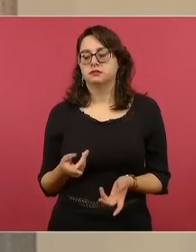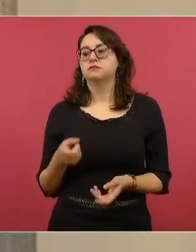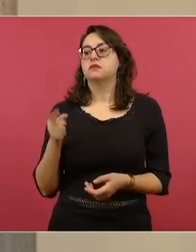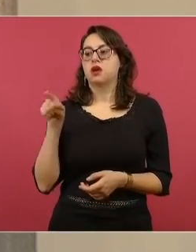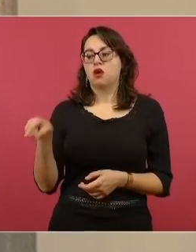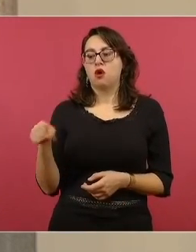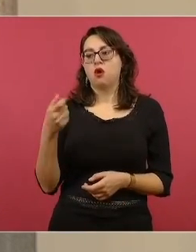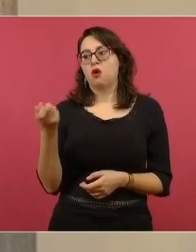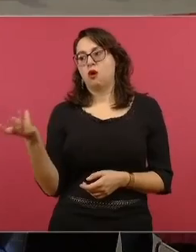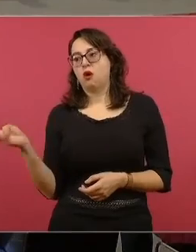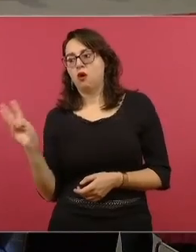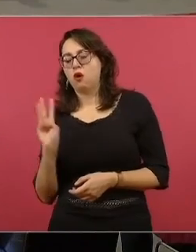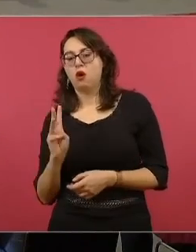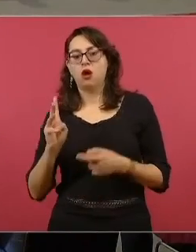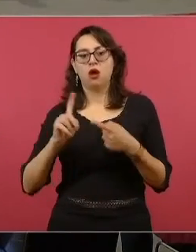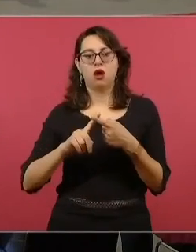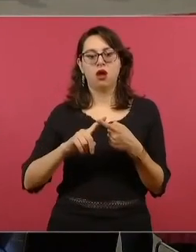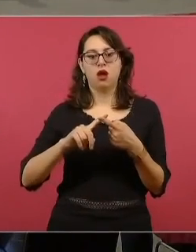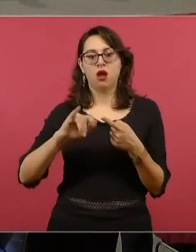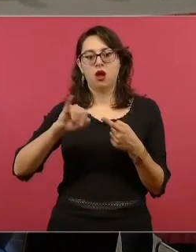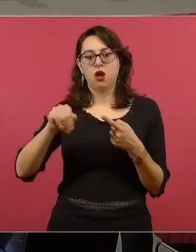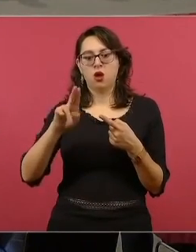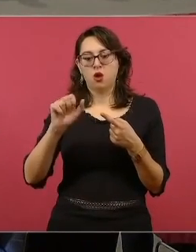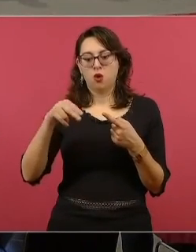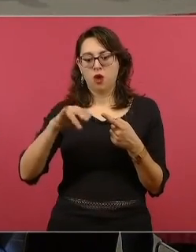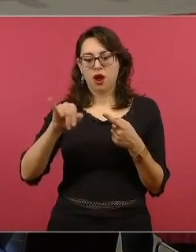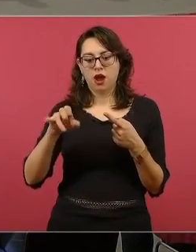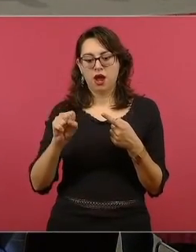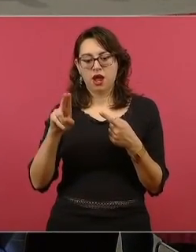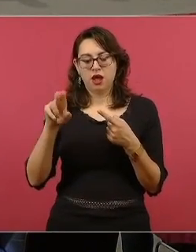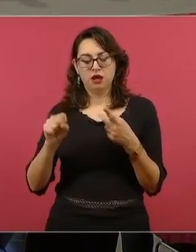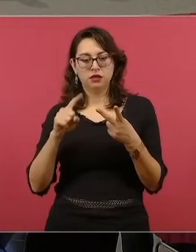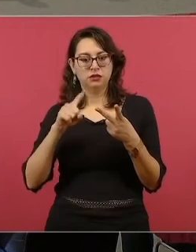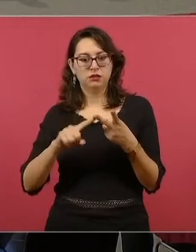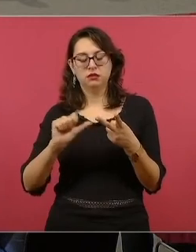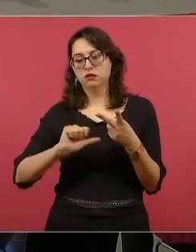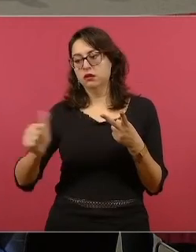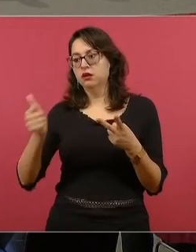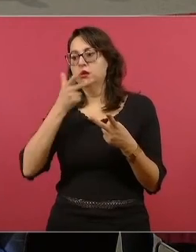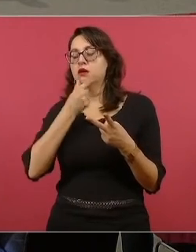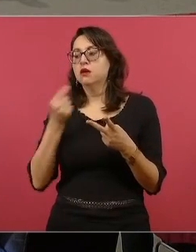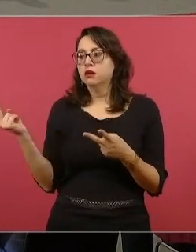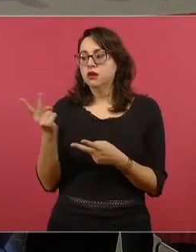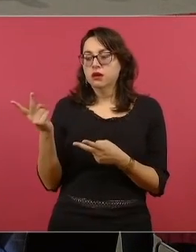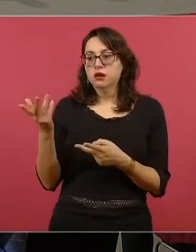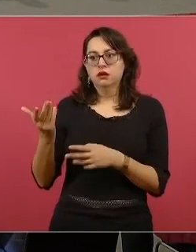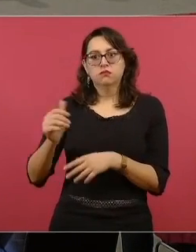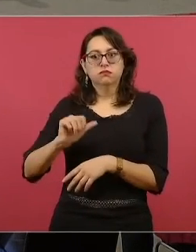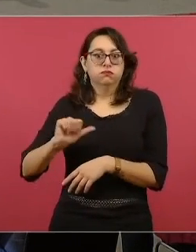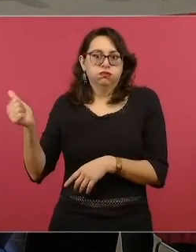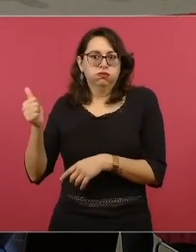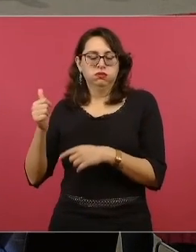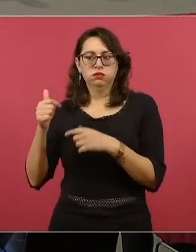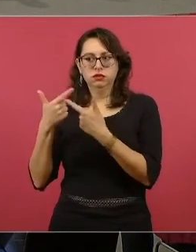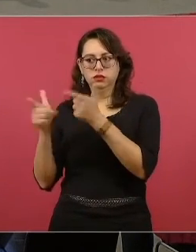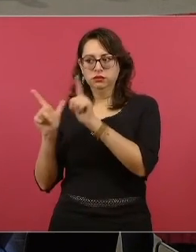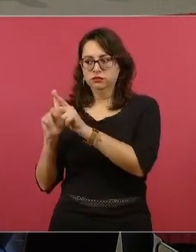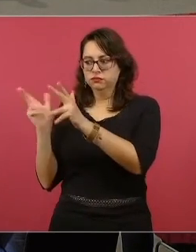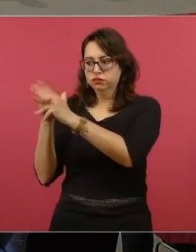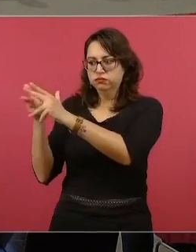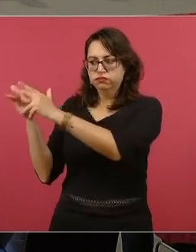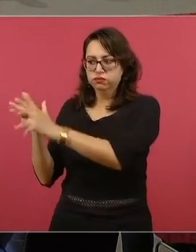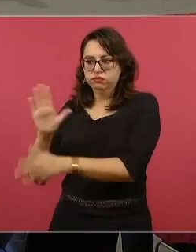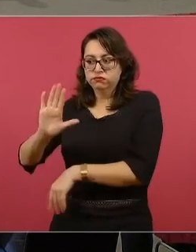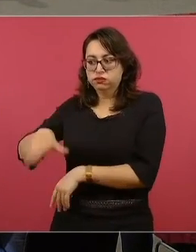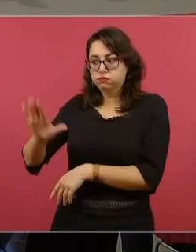Jesús N., José Guadalupe N., quienes fueron asesinados en agosto del dos mil veintiuno. Gladys Aranza era, formaba